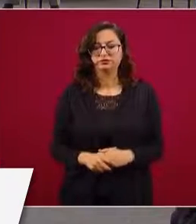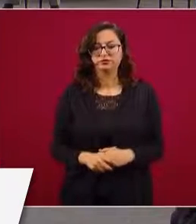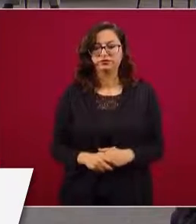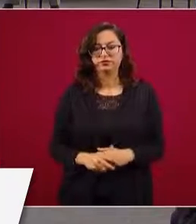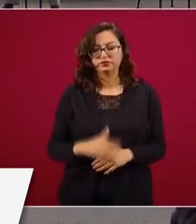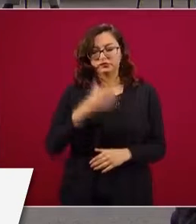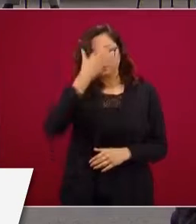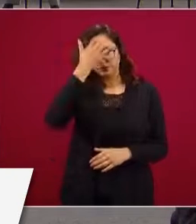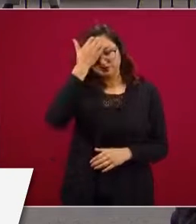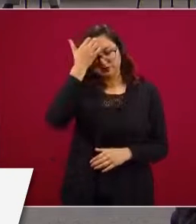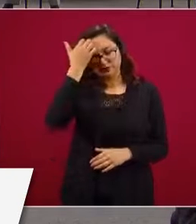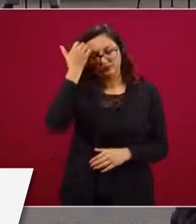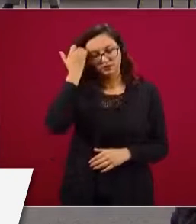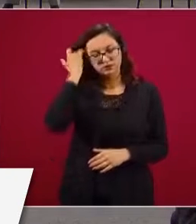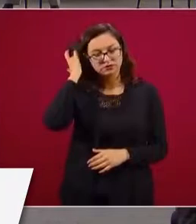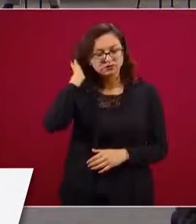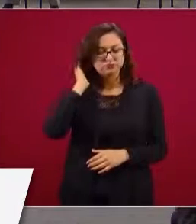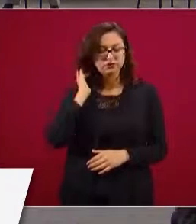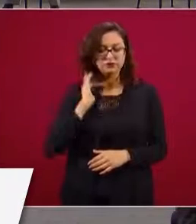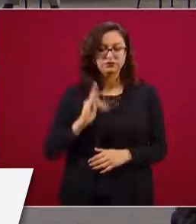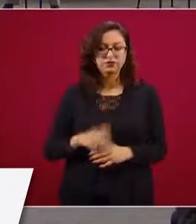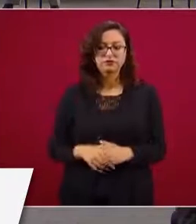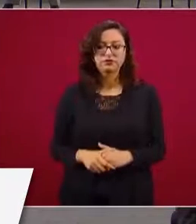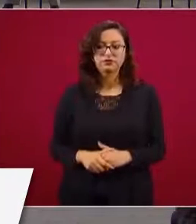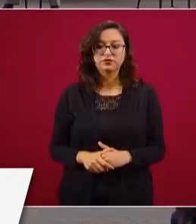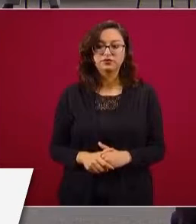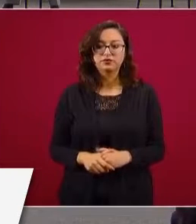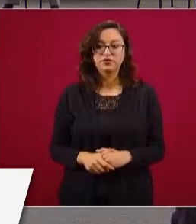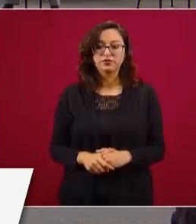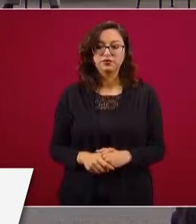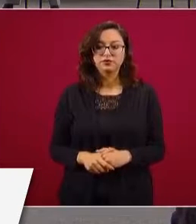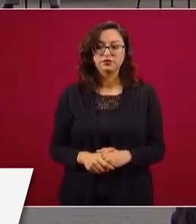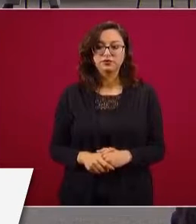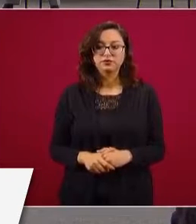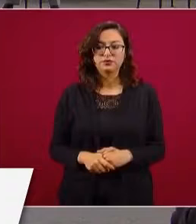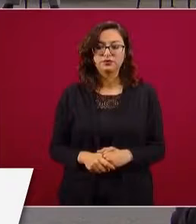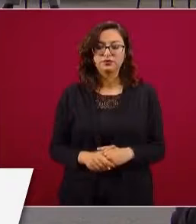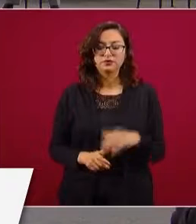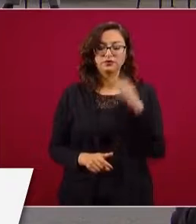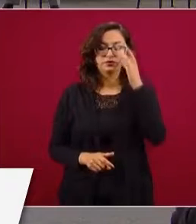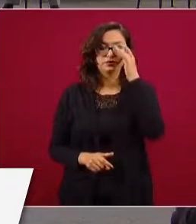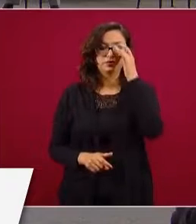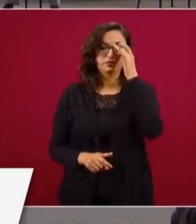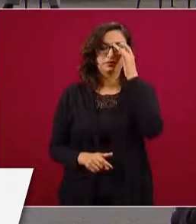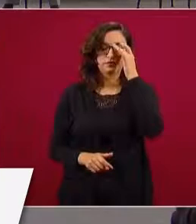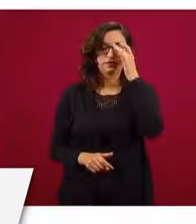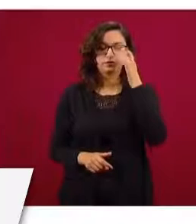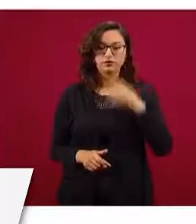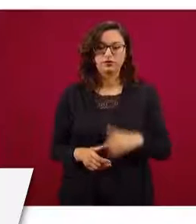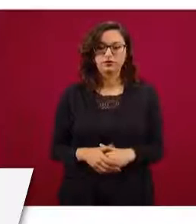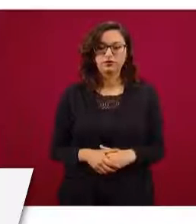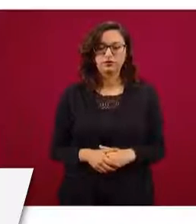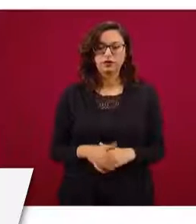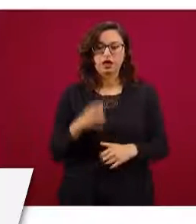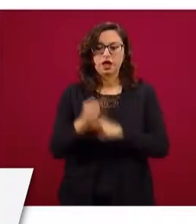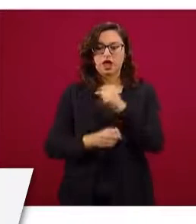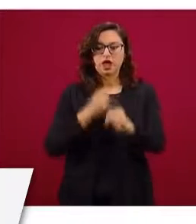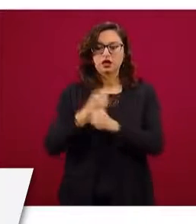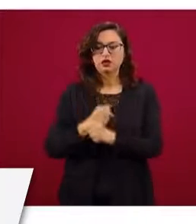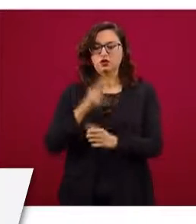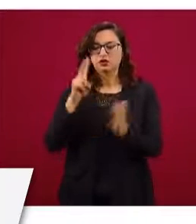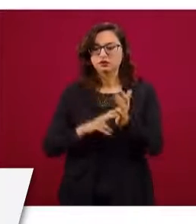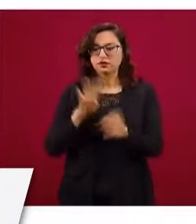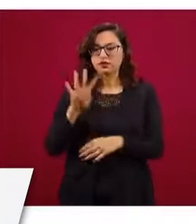Esto es la siguiente, por favor. Entonces, mediante el acuerdo que se firmó en diciembre del 19 con la